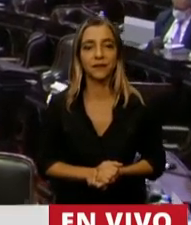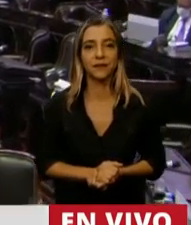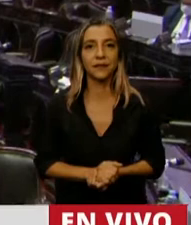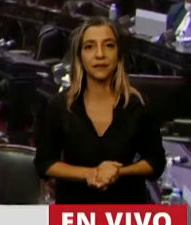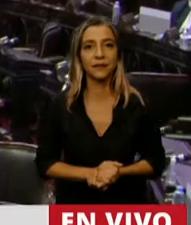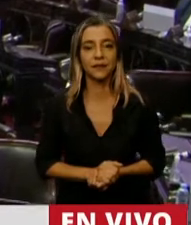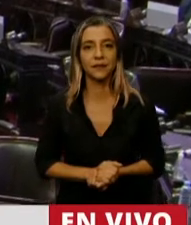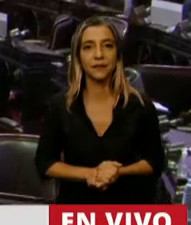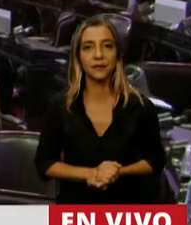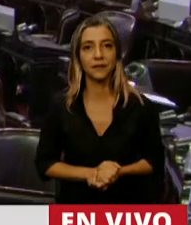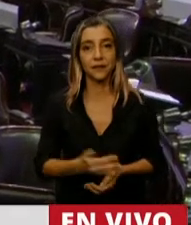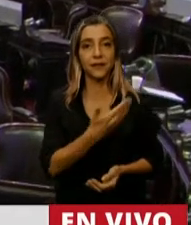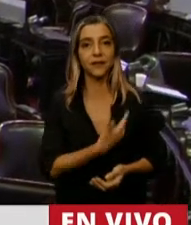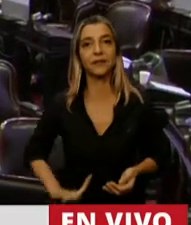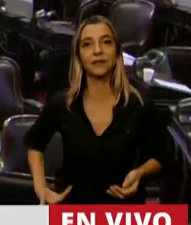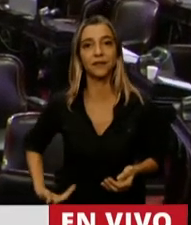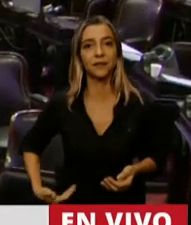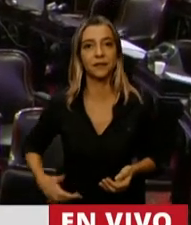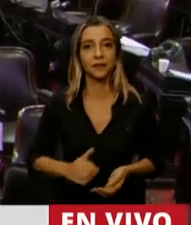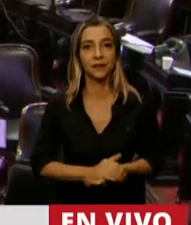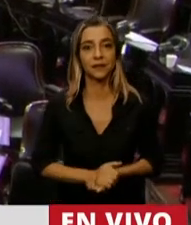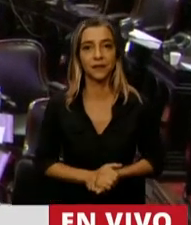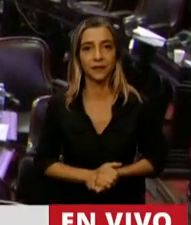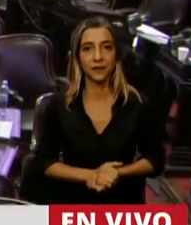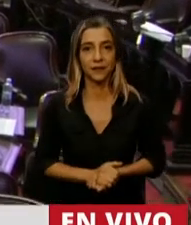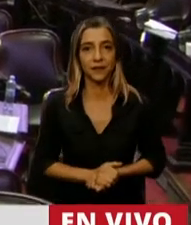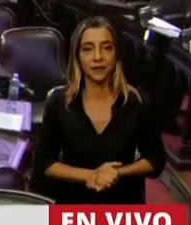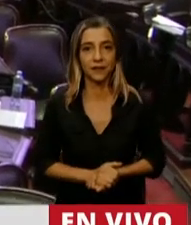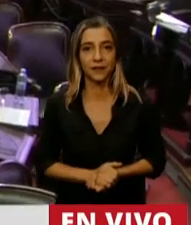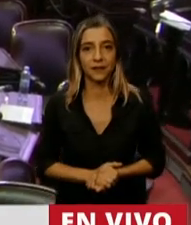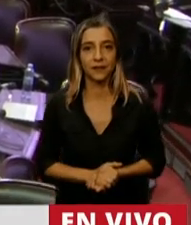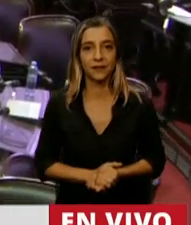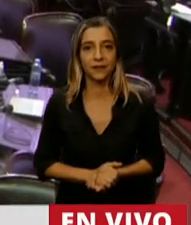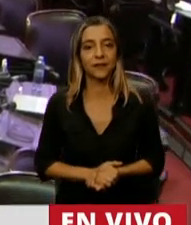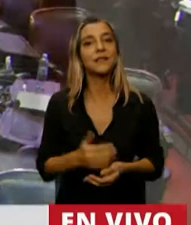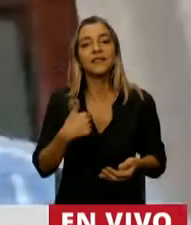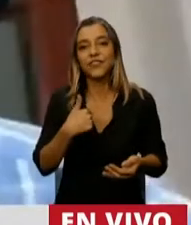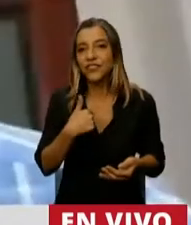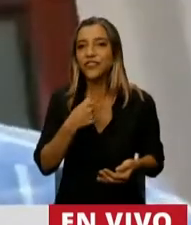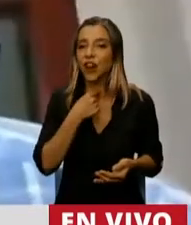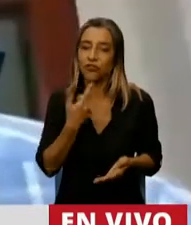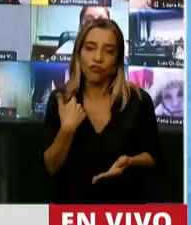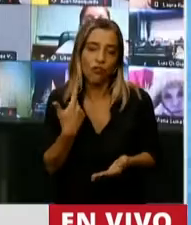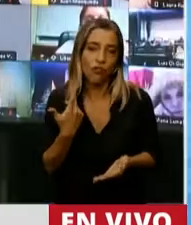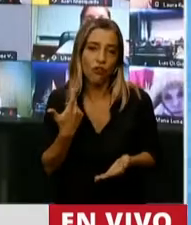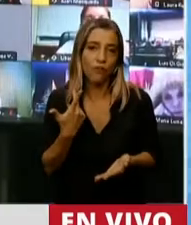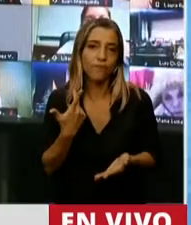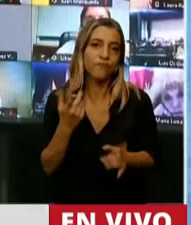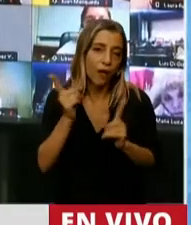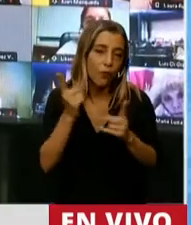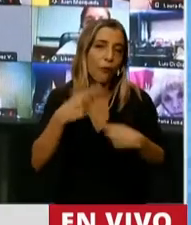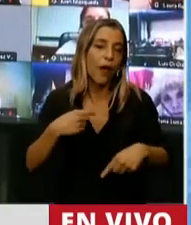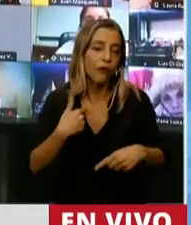Señor Presidente, yo quería, no voy a repetir algunas